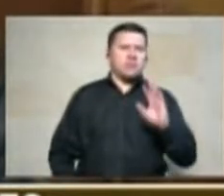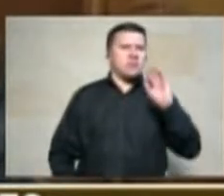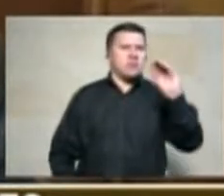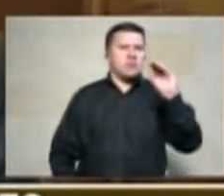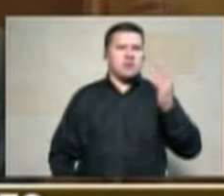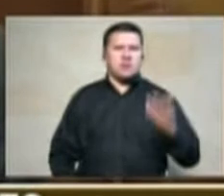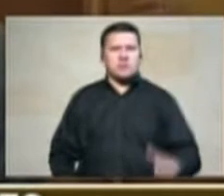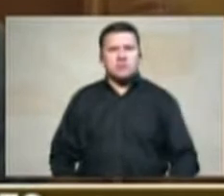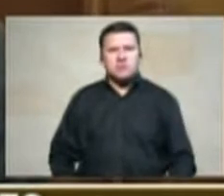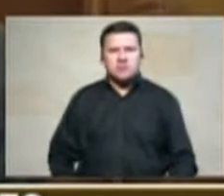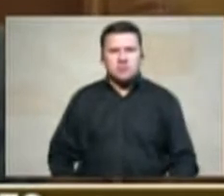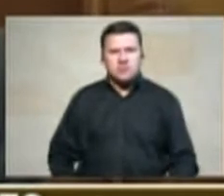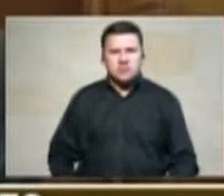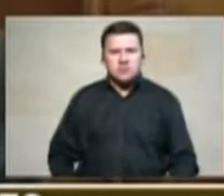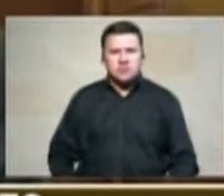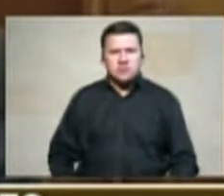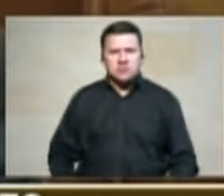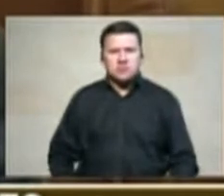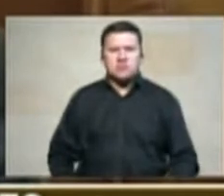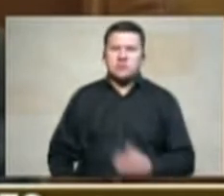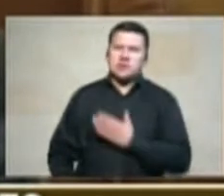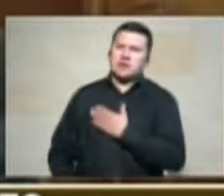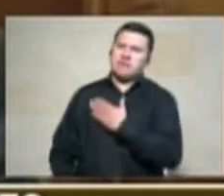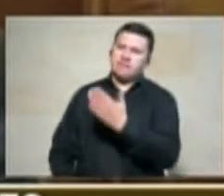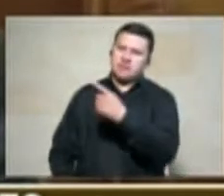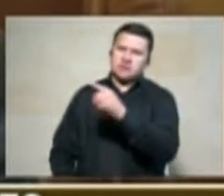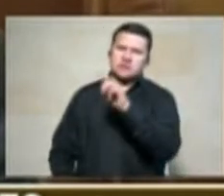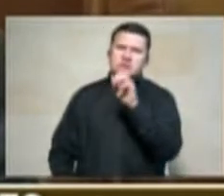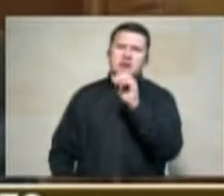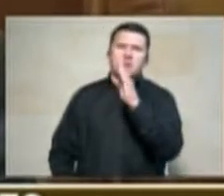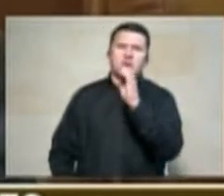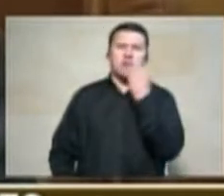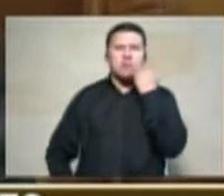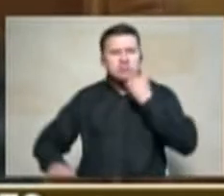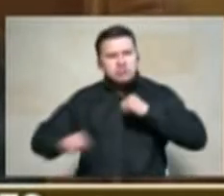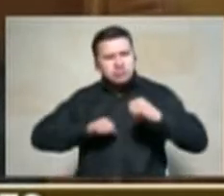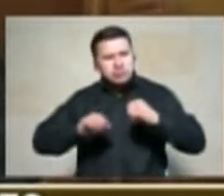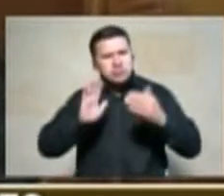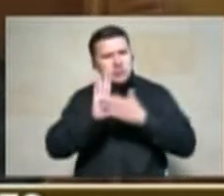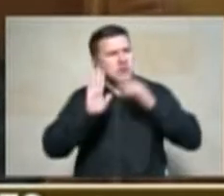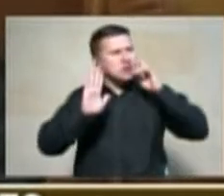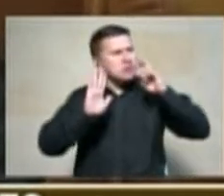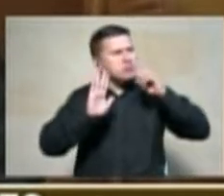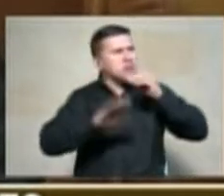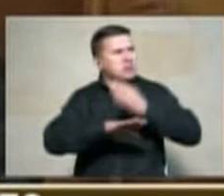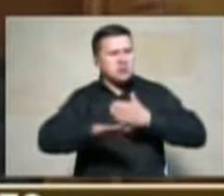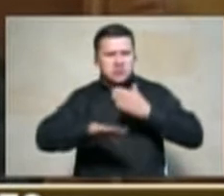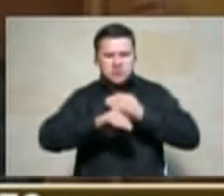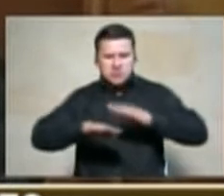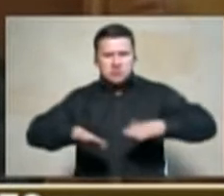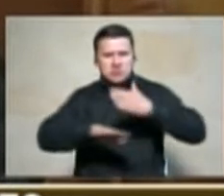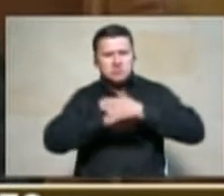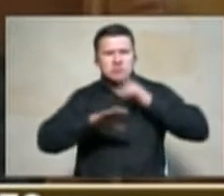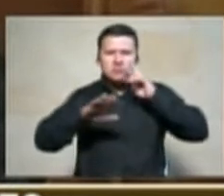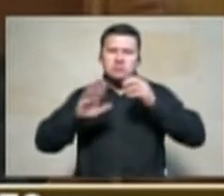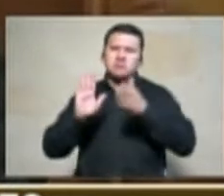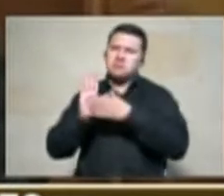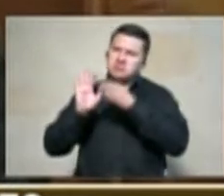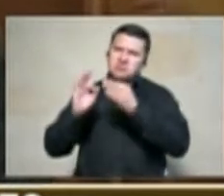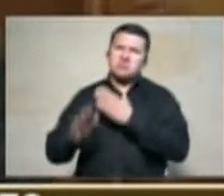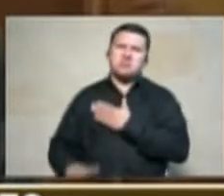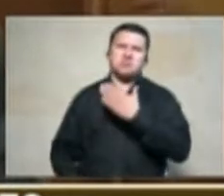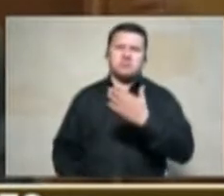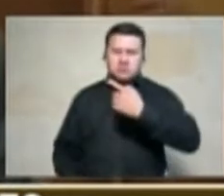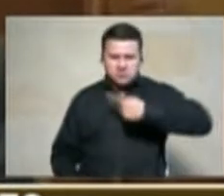la actividad que ha venido haciendo la unidad de restitución de tierras y que nosotros lo vamos a seguir citando a diferentes